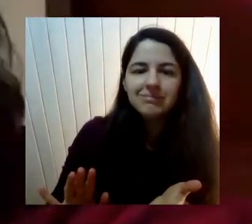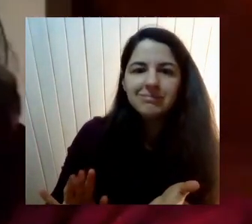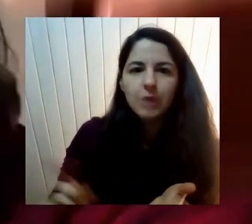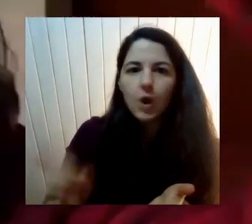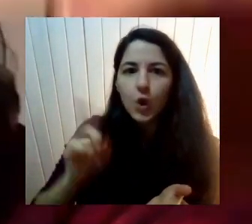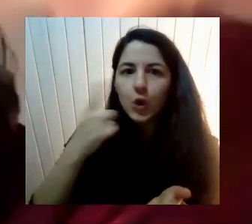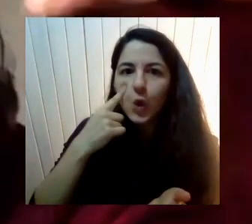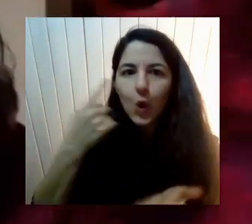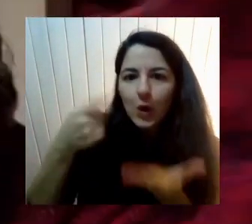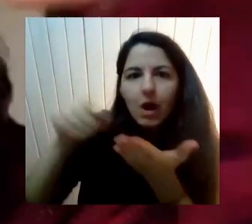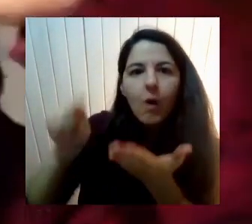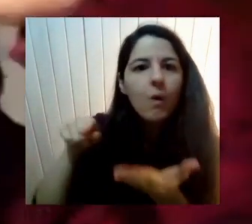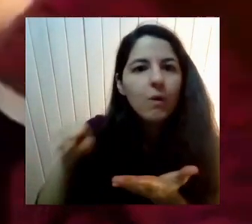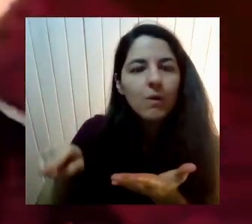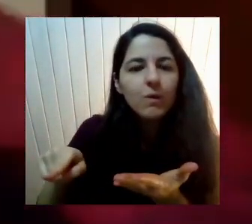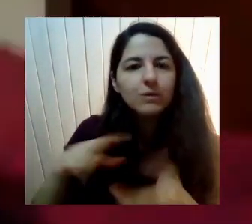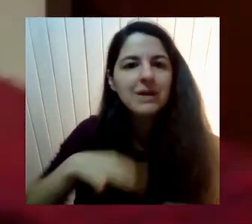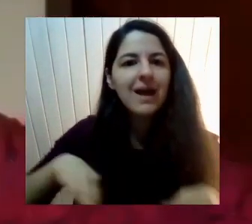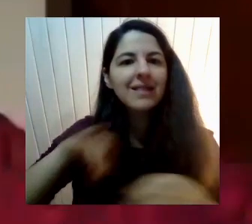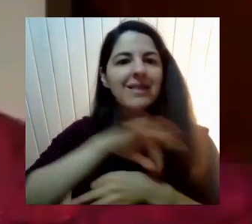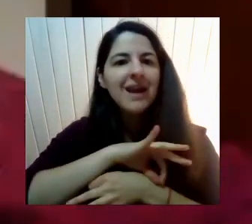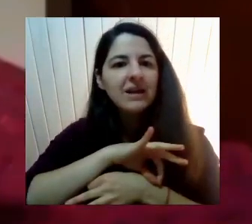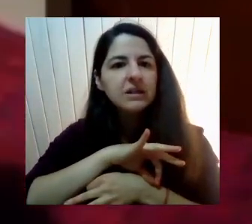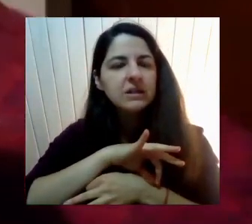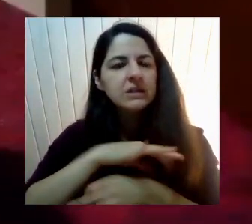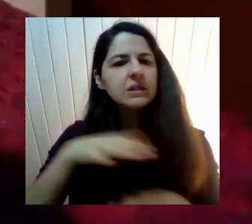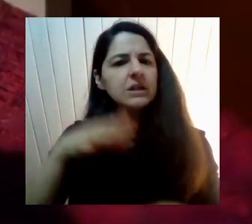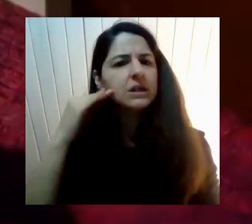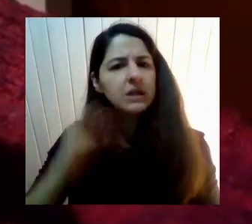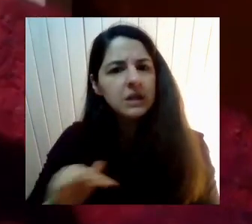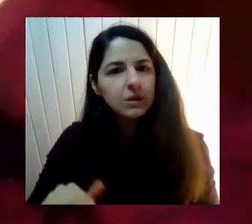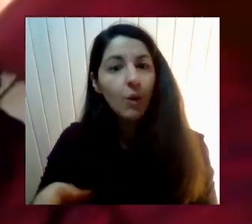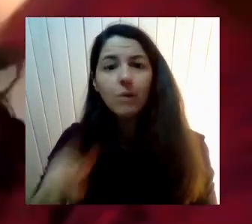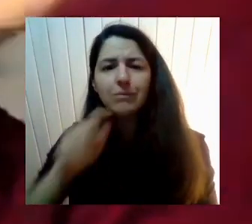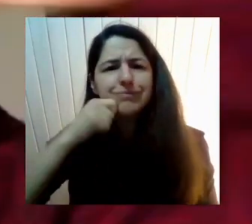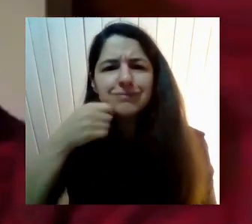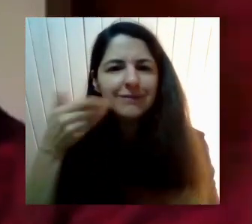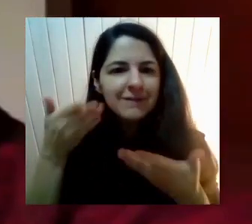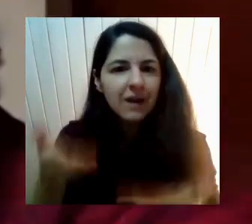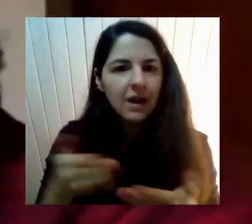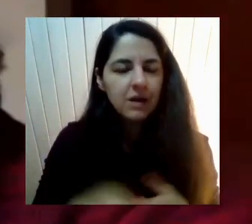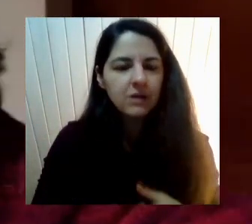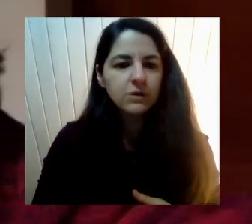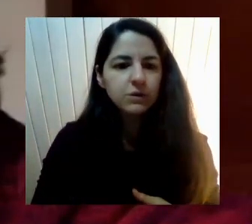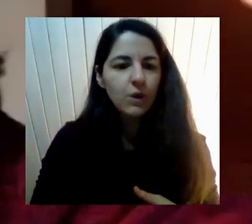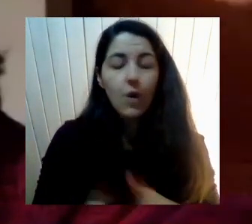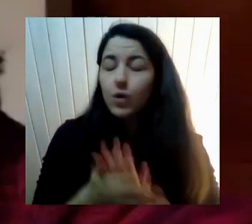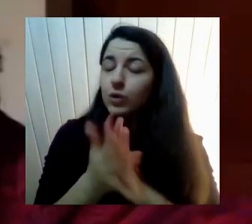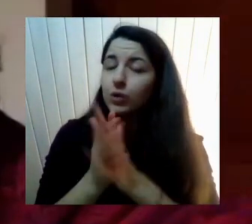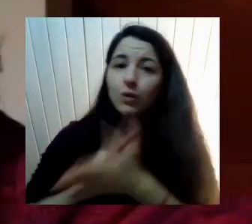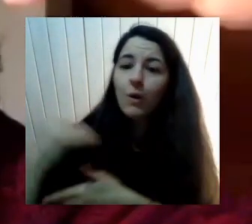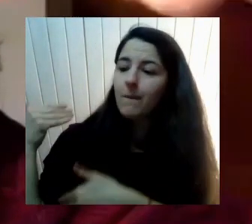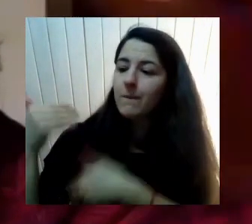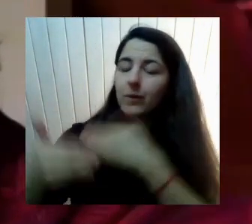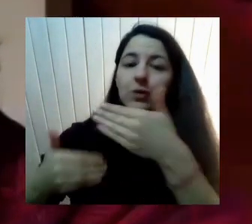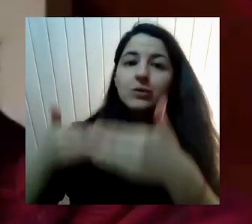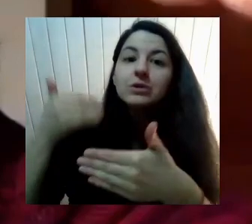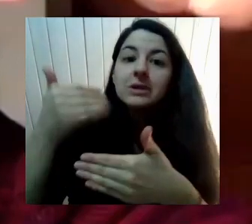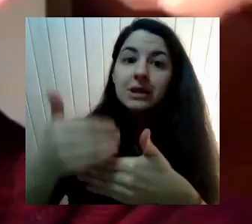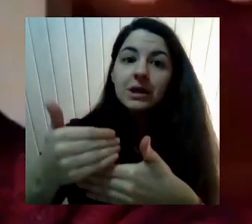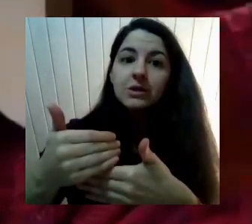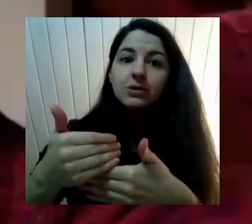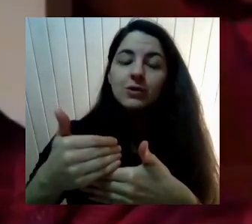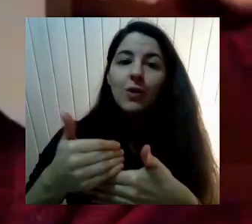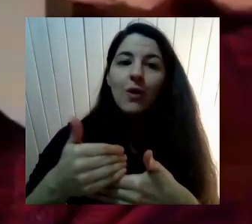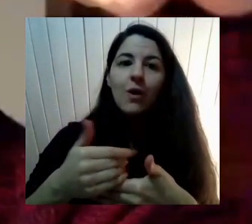respecto A esas distinciones De las edades Y lo que ello Conlleva también Porque Está todo el proceso De elaboración Traumática